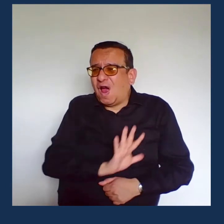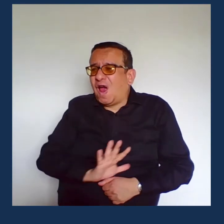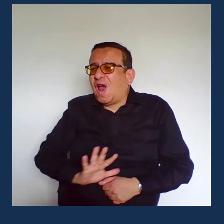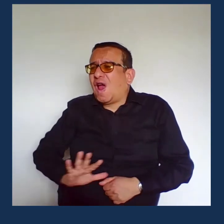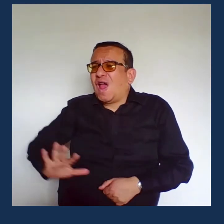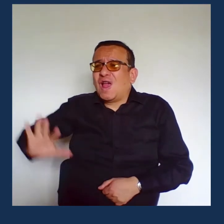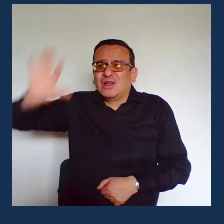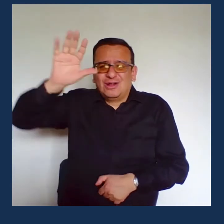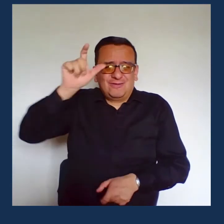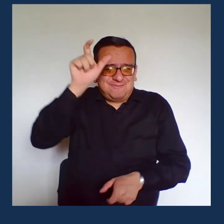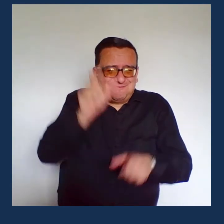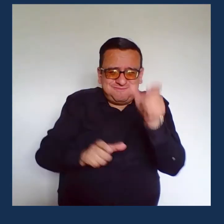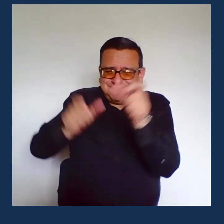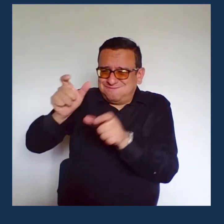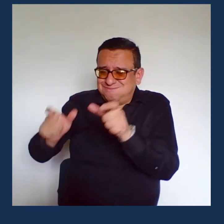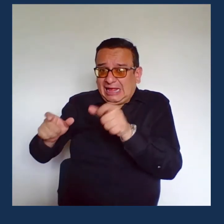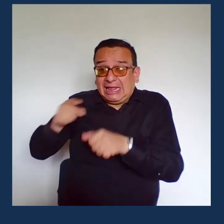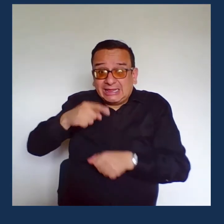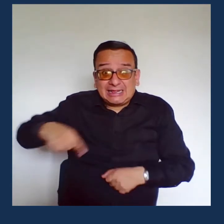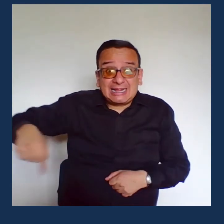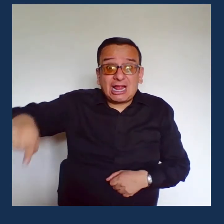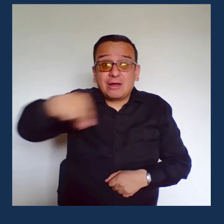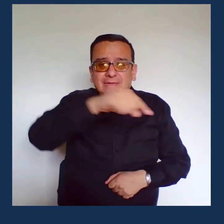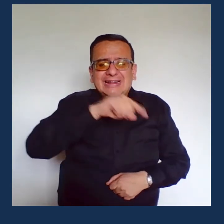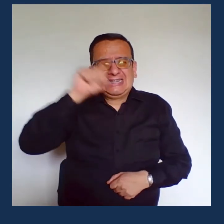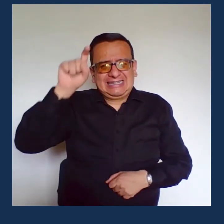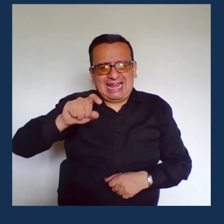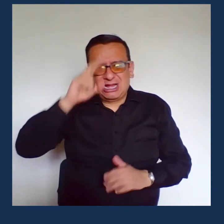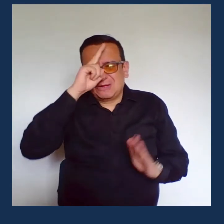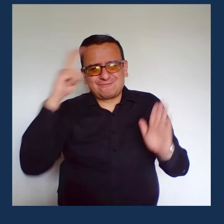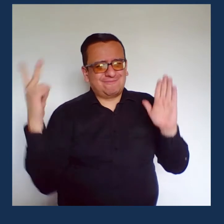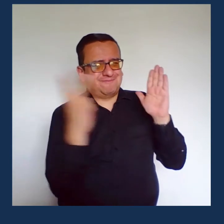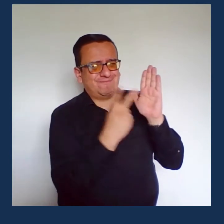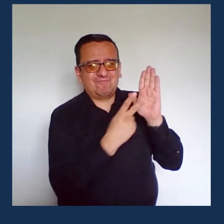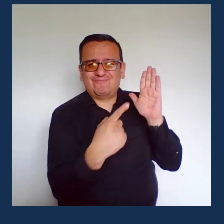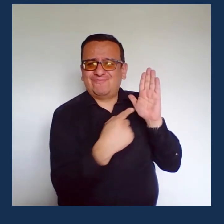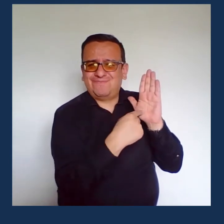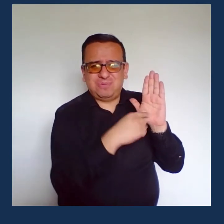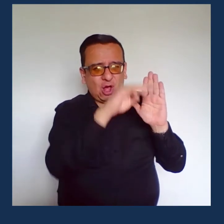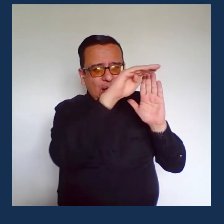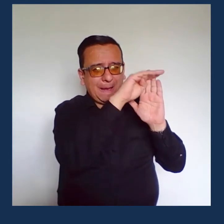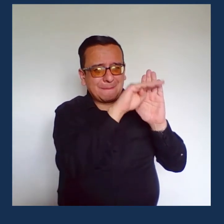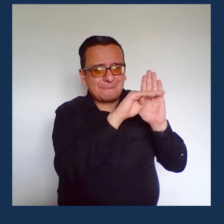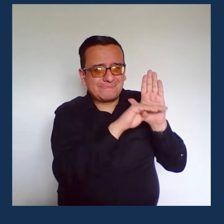Todas las personas Deberán cumplir con los protocolos de bioseguridad